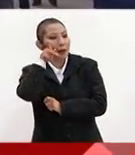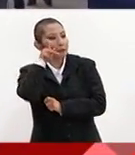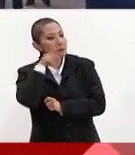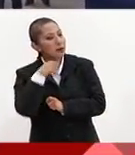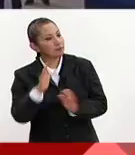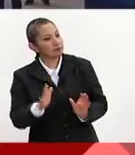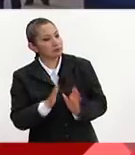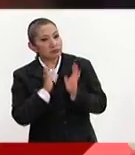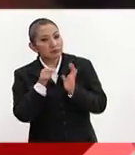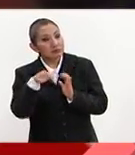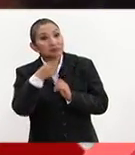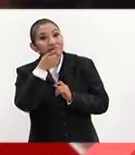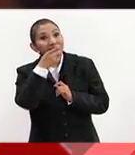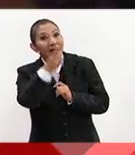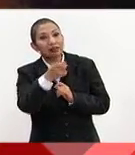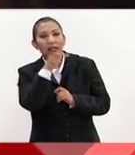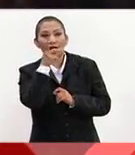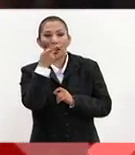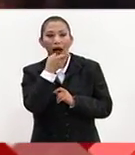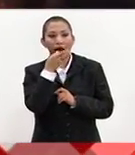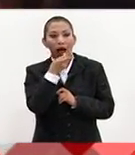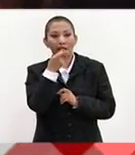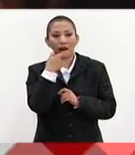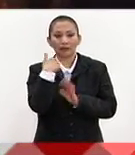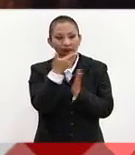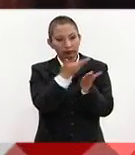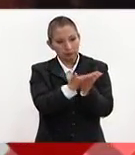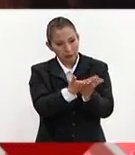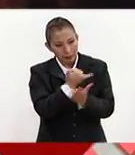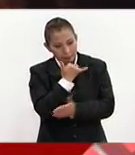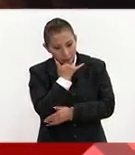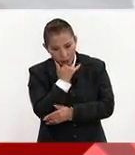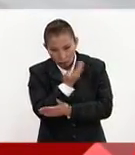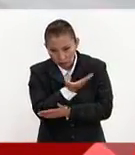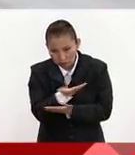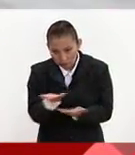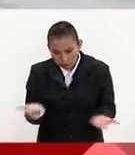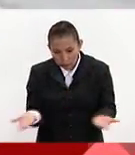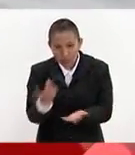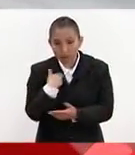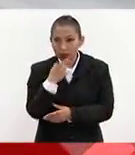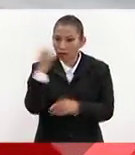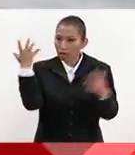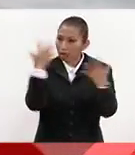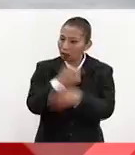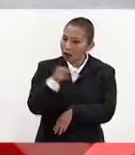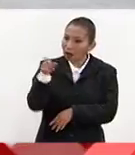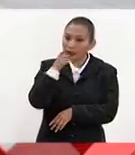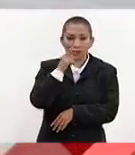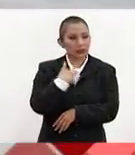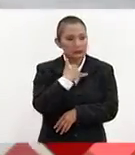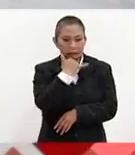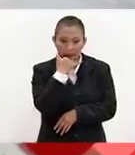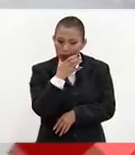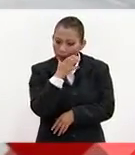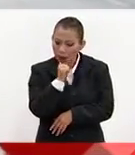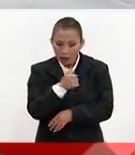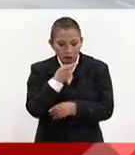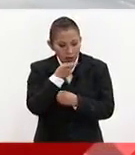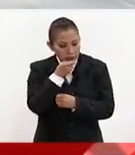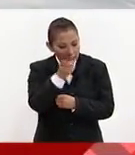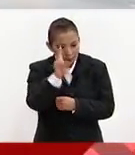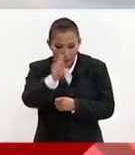sorprendió con sus palabras, con su petición de perdón. Textualmente dijo, no puedo dejar de